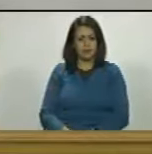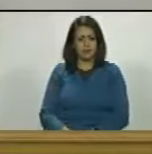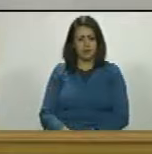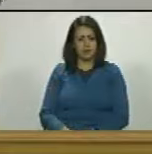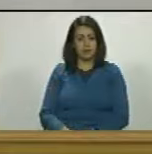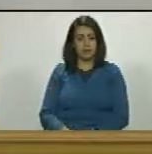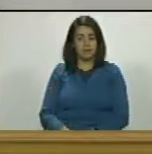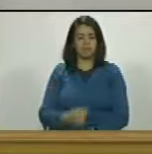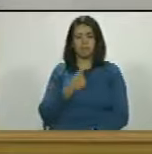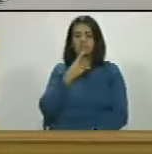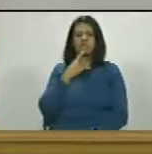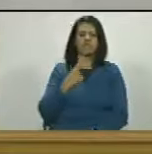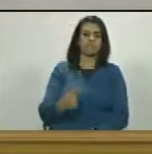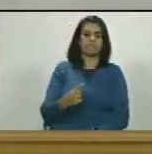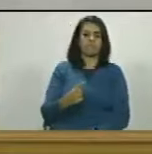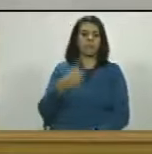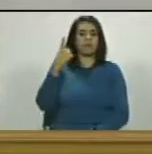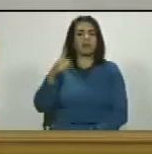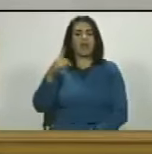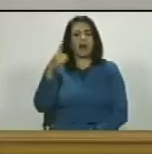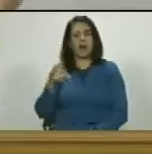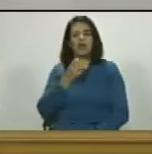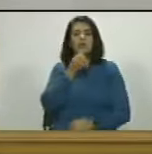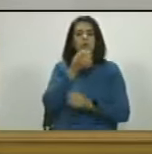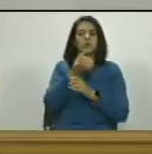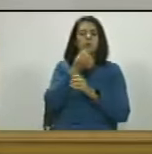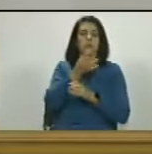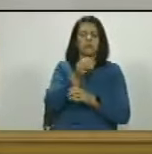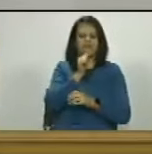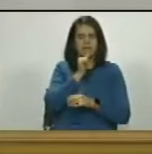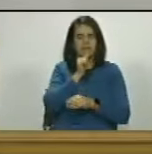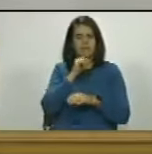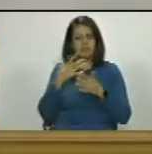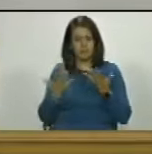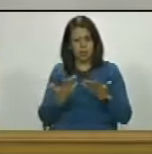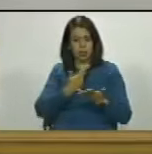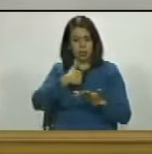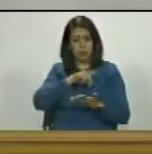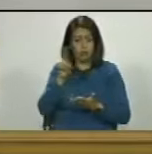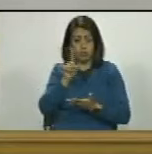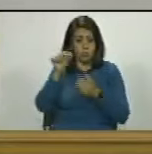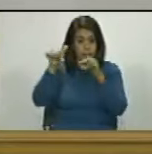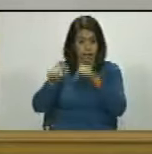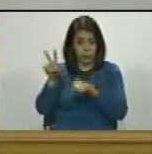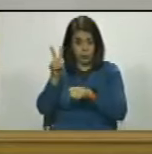se llena la boca hablando del Estado de Derecho ¿el Estado de Derecho para quién? para nosotros no